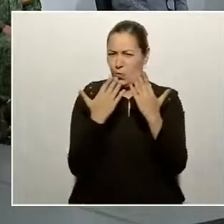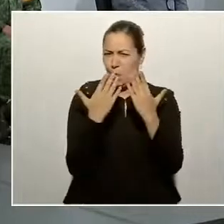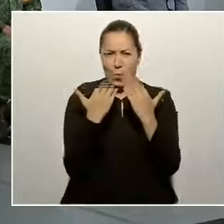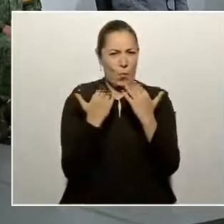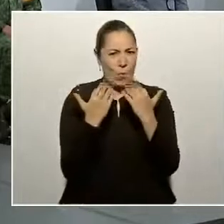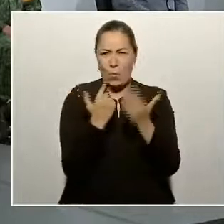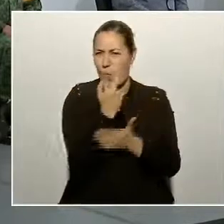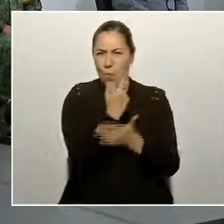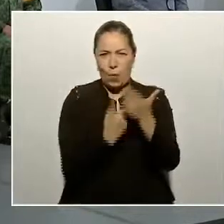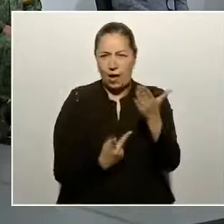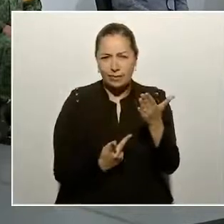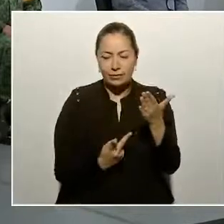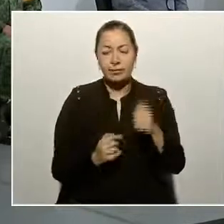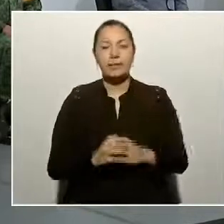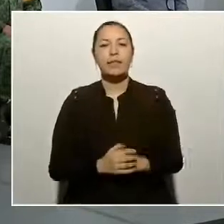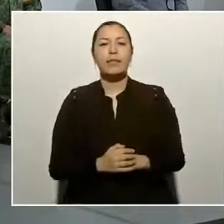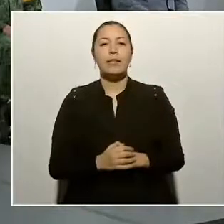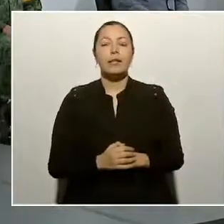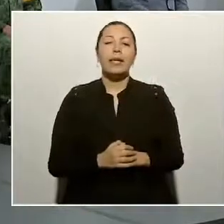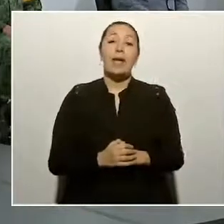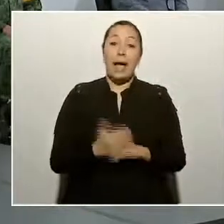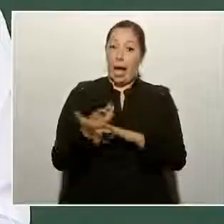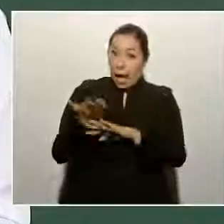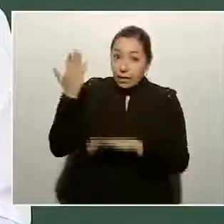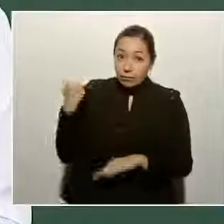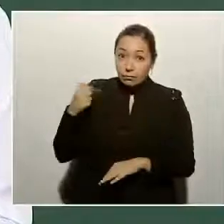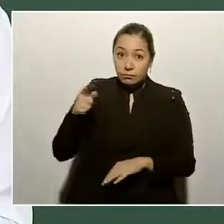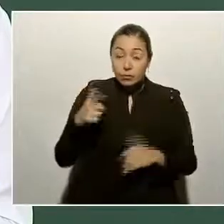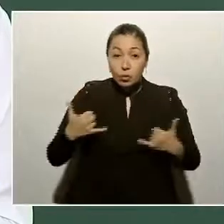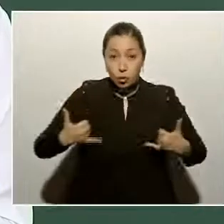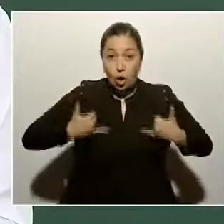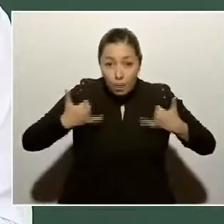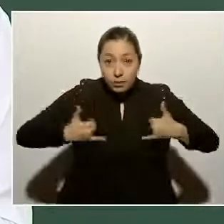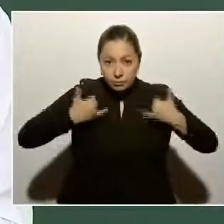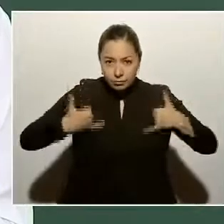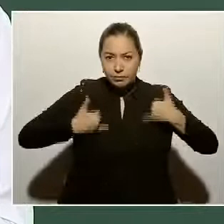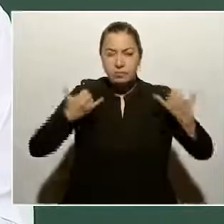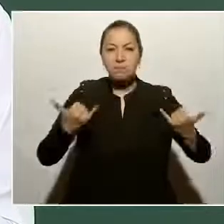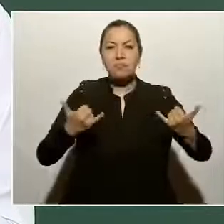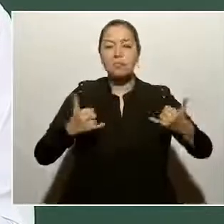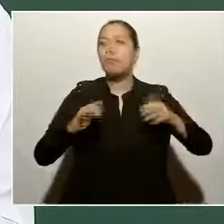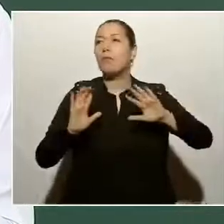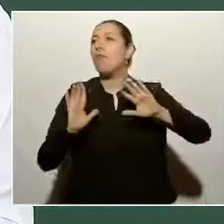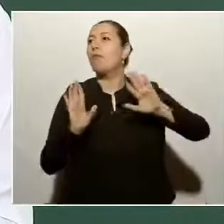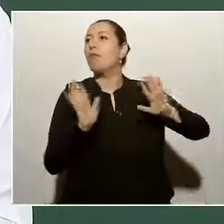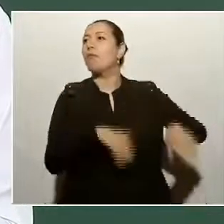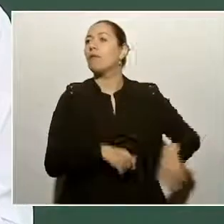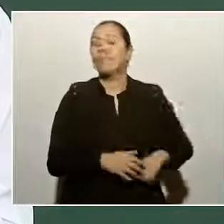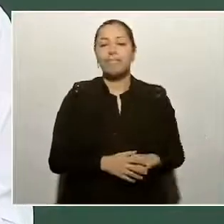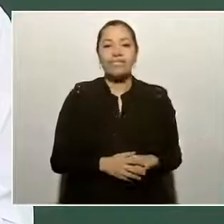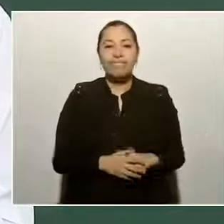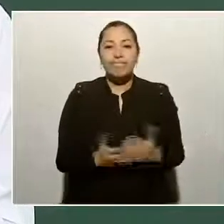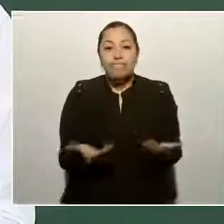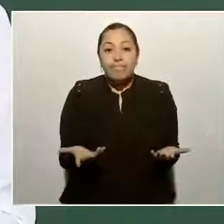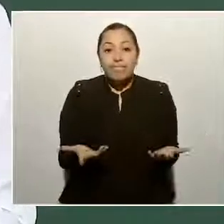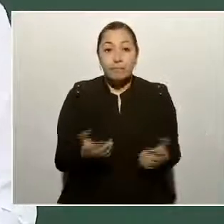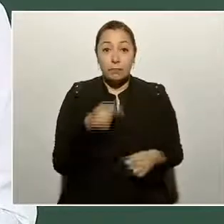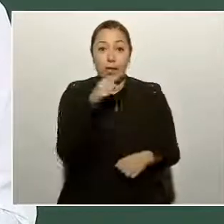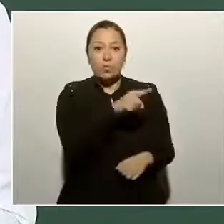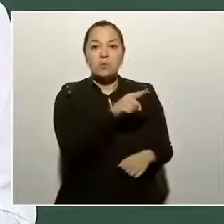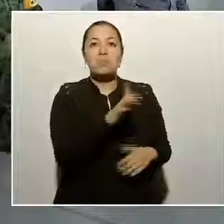Se dejaba a los jóvenes en el abandono, se les marginaba,